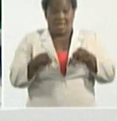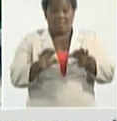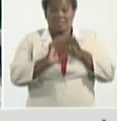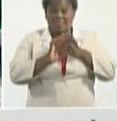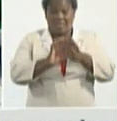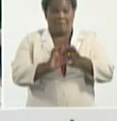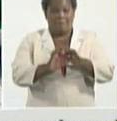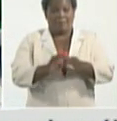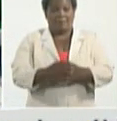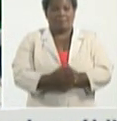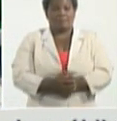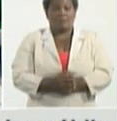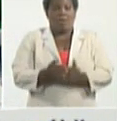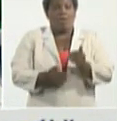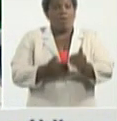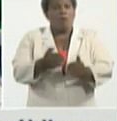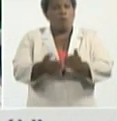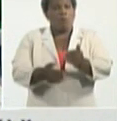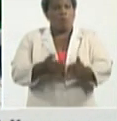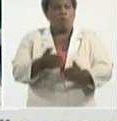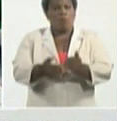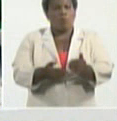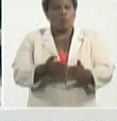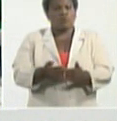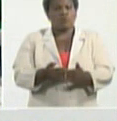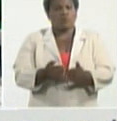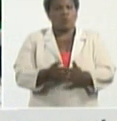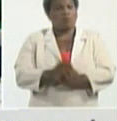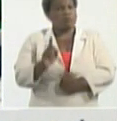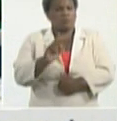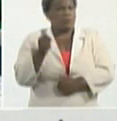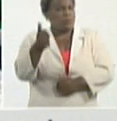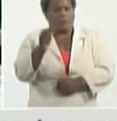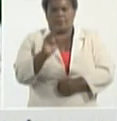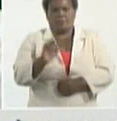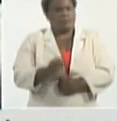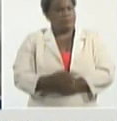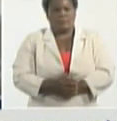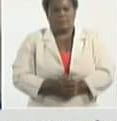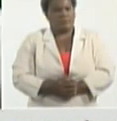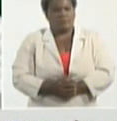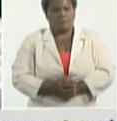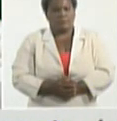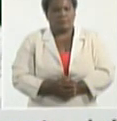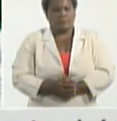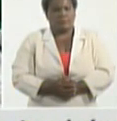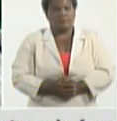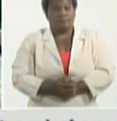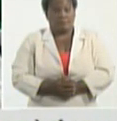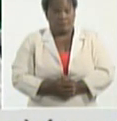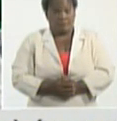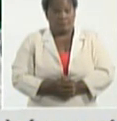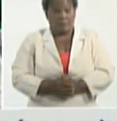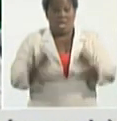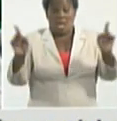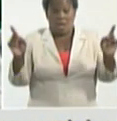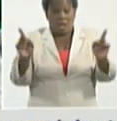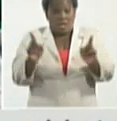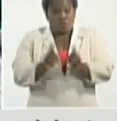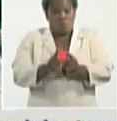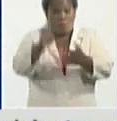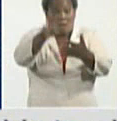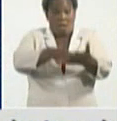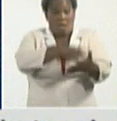con una evolución no satisfacción. el cuadro que resume el comportamiento